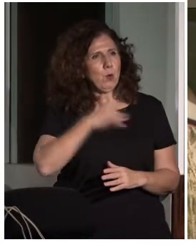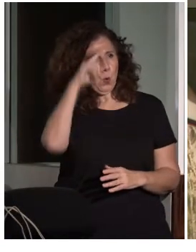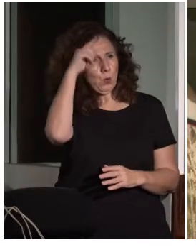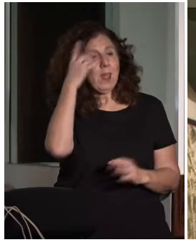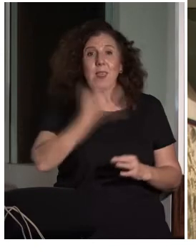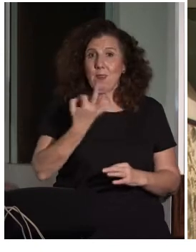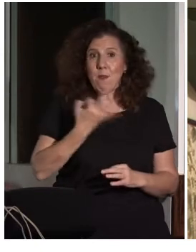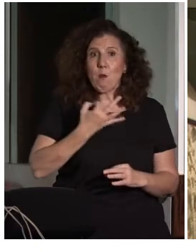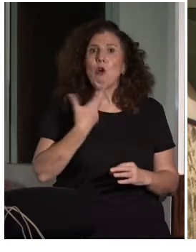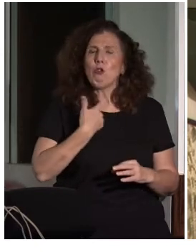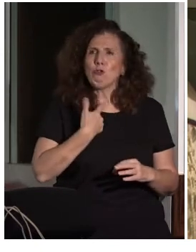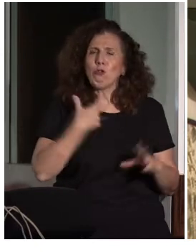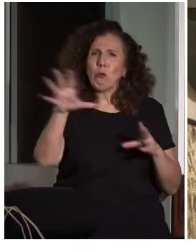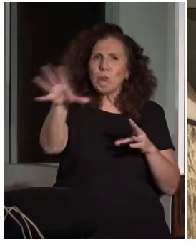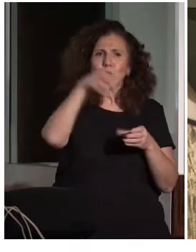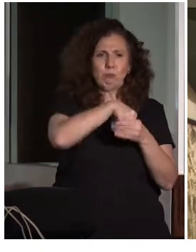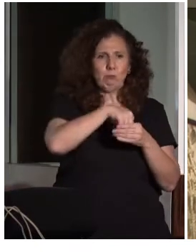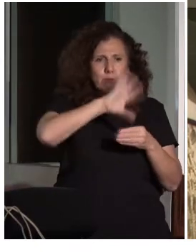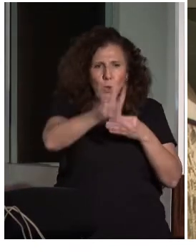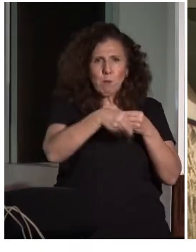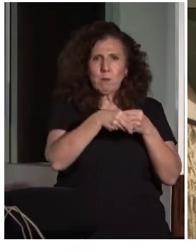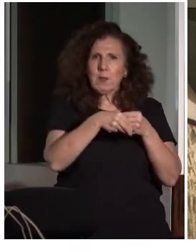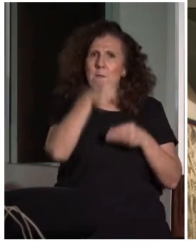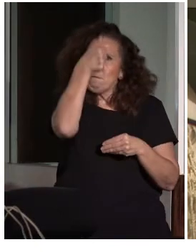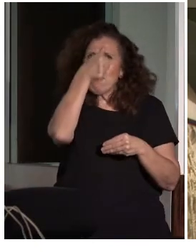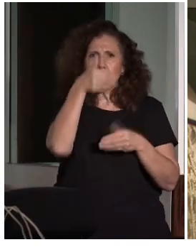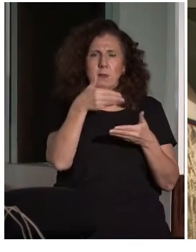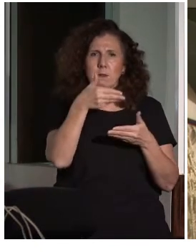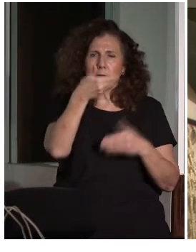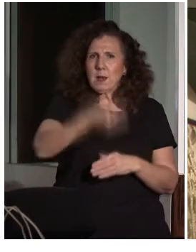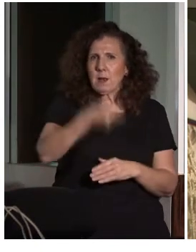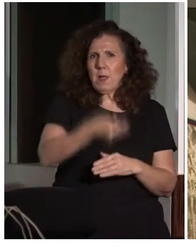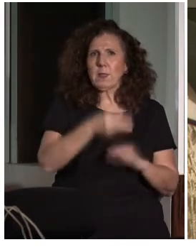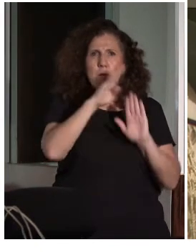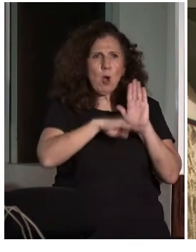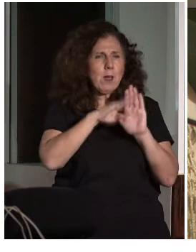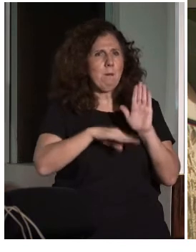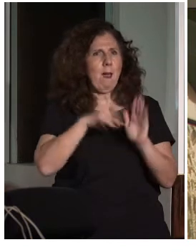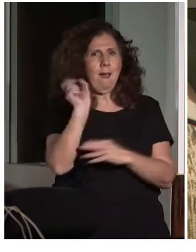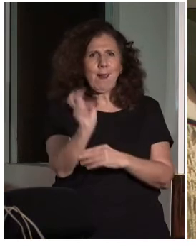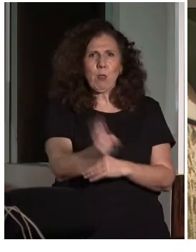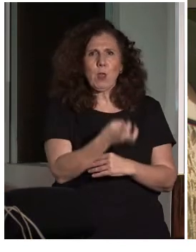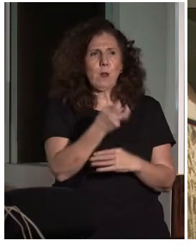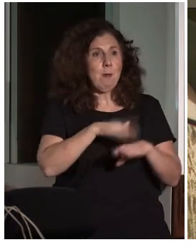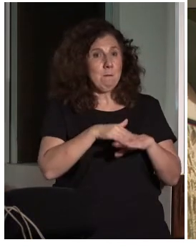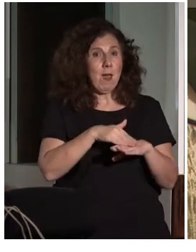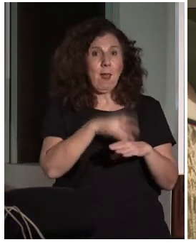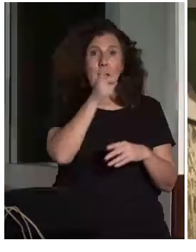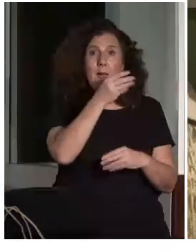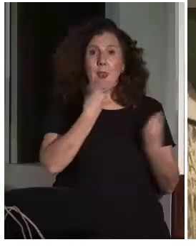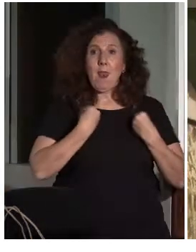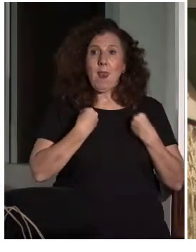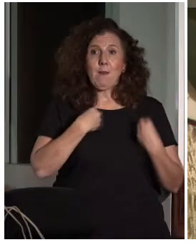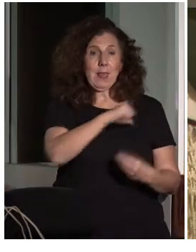importancia todavía y conseguir que dentro de esas acciones para lograr la vida independiente en las personas con